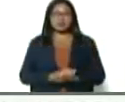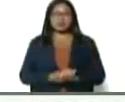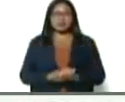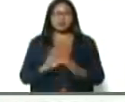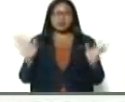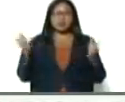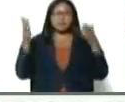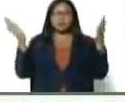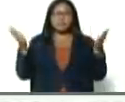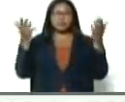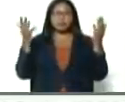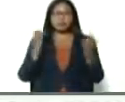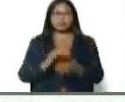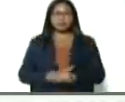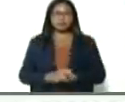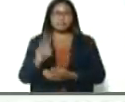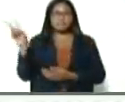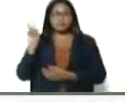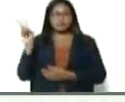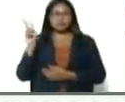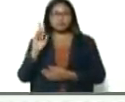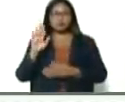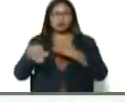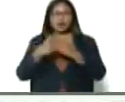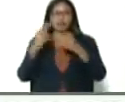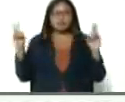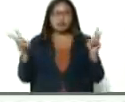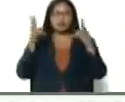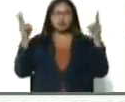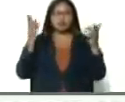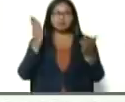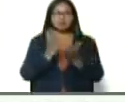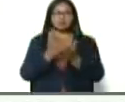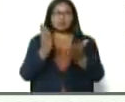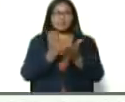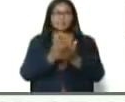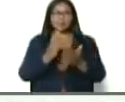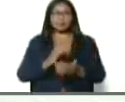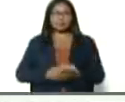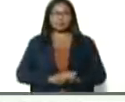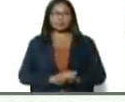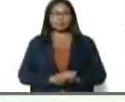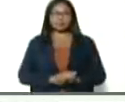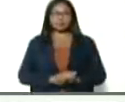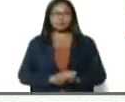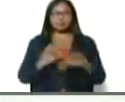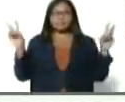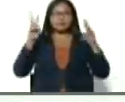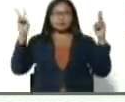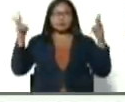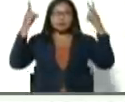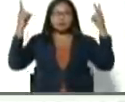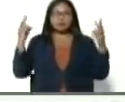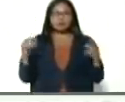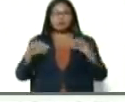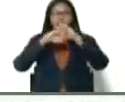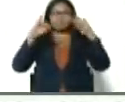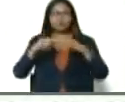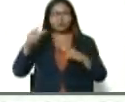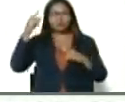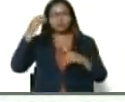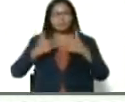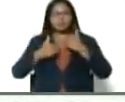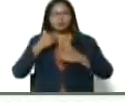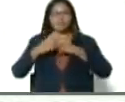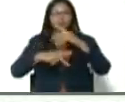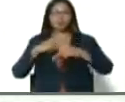prosperidad, Venezuela, hasta la victoria, siempre, venceremos, feliz día, miércoles